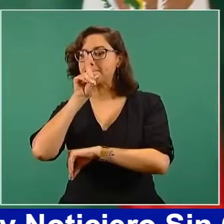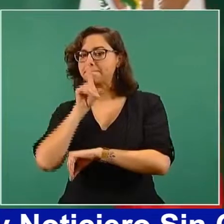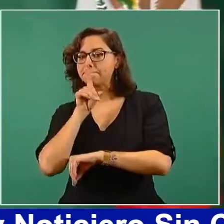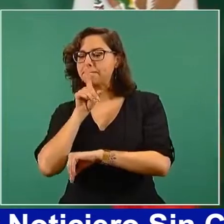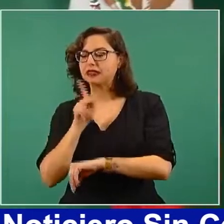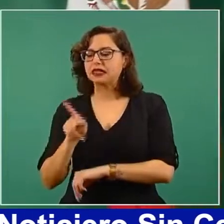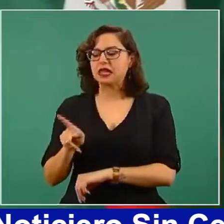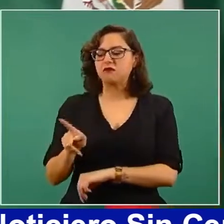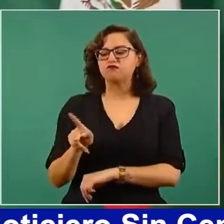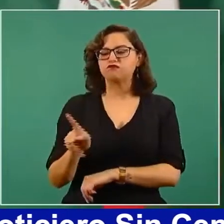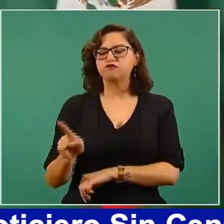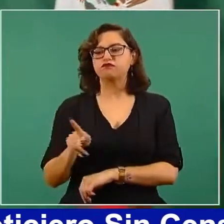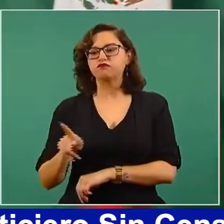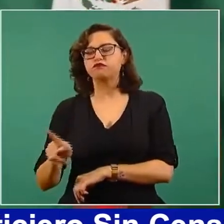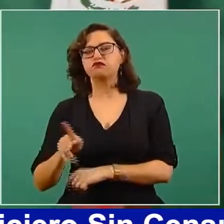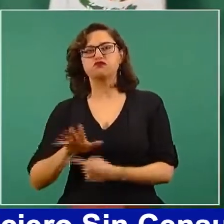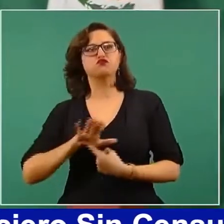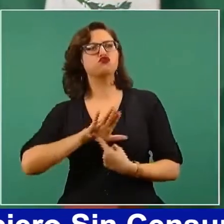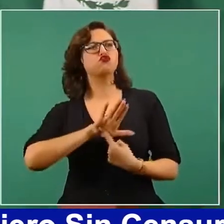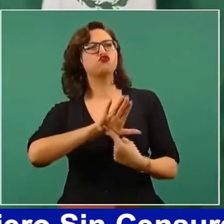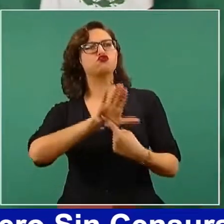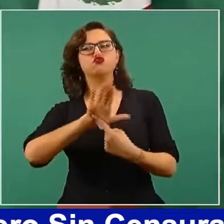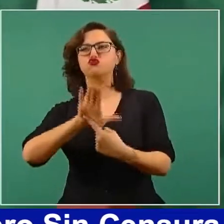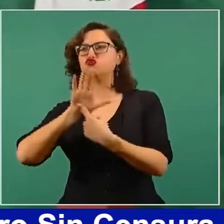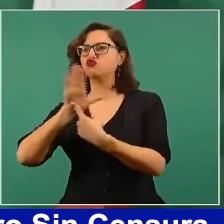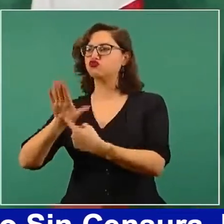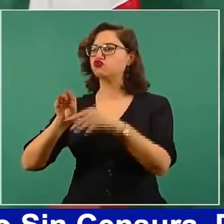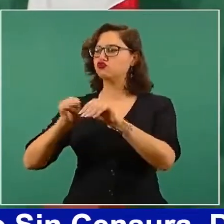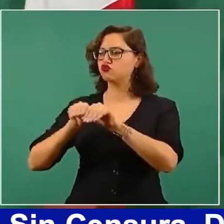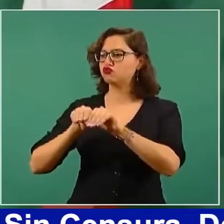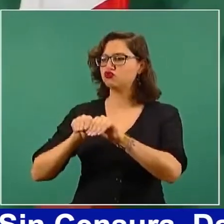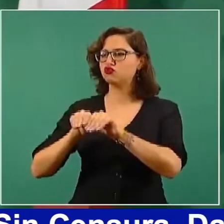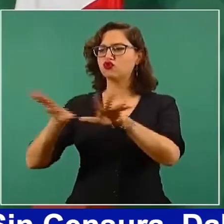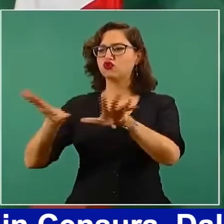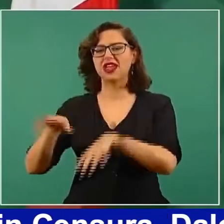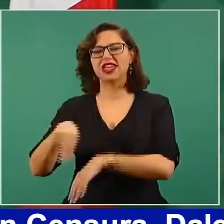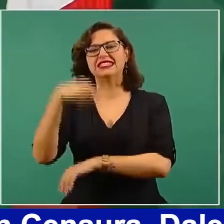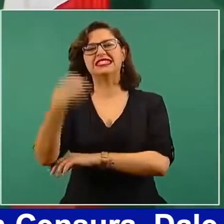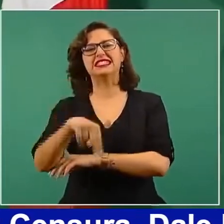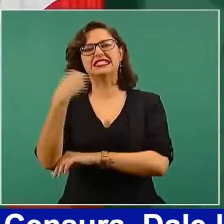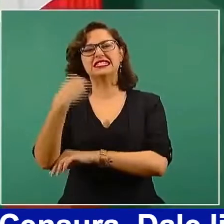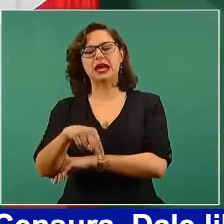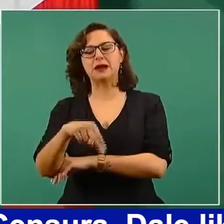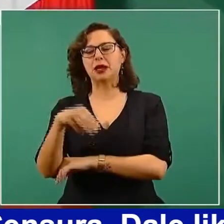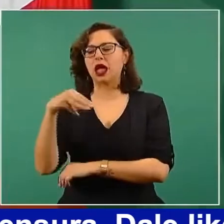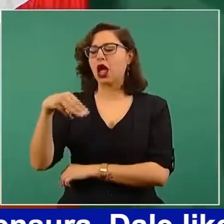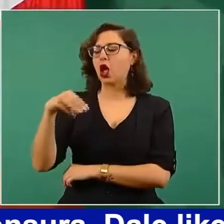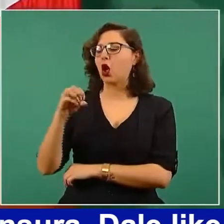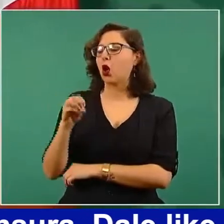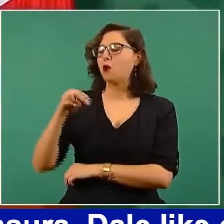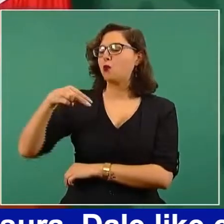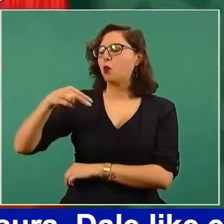medios de información con el propósito de manipular